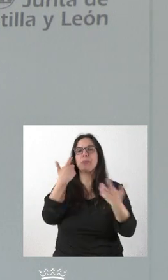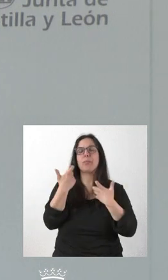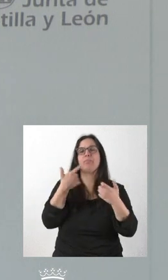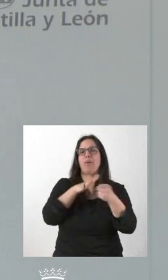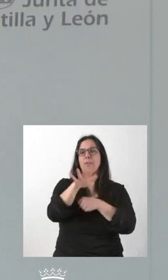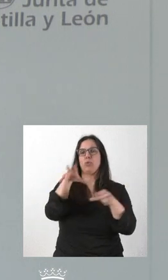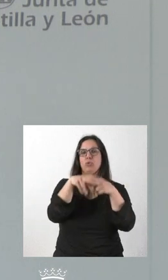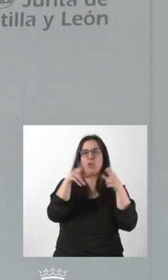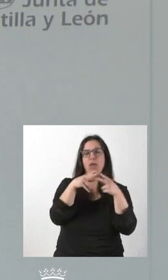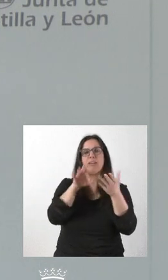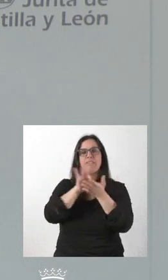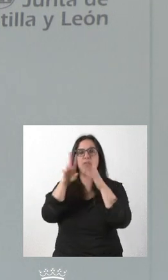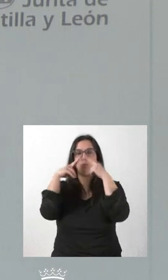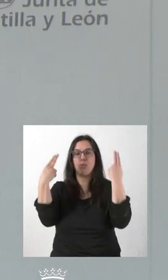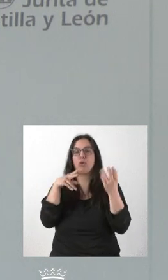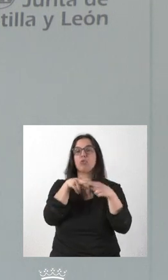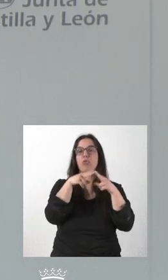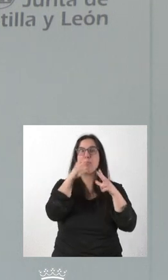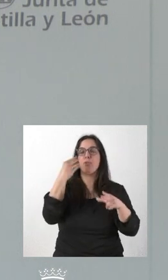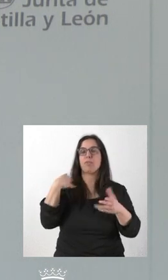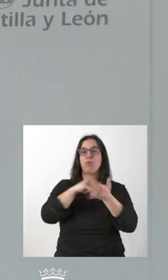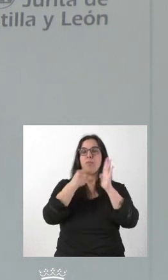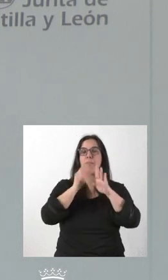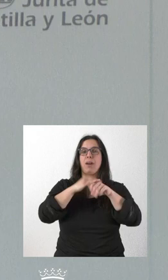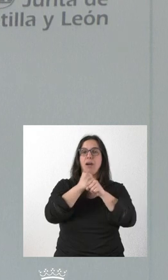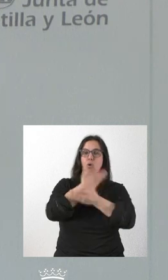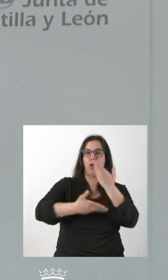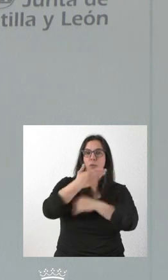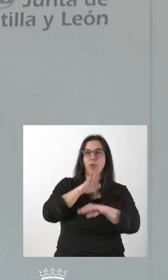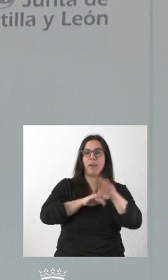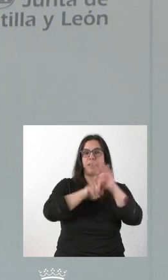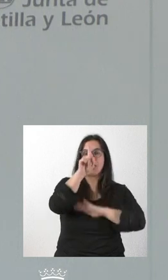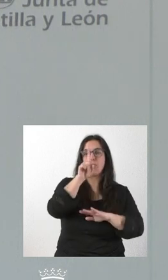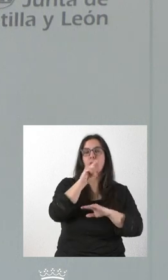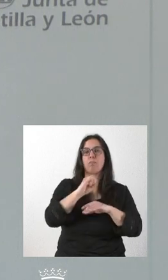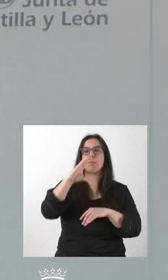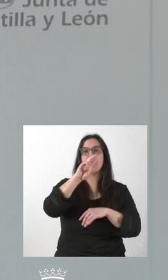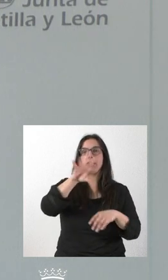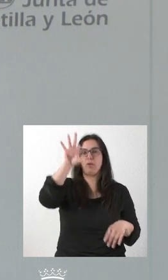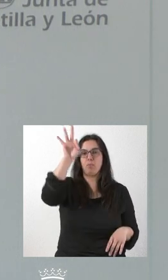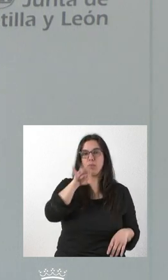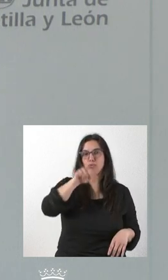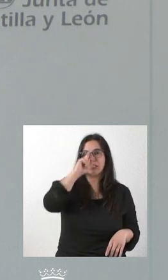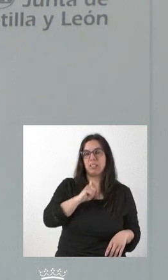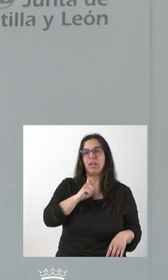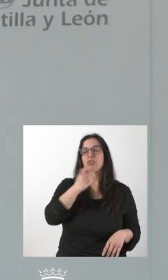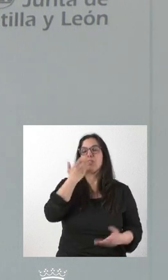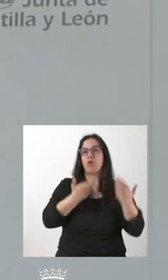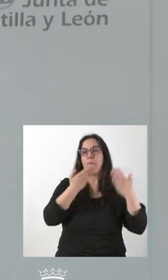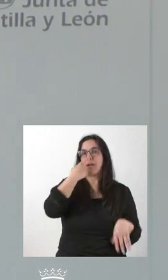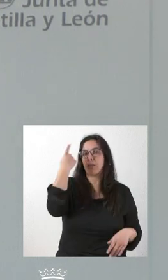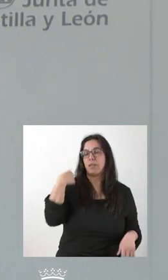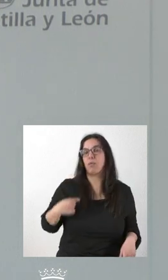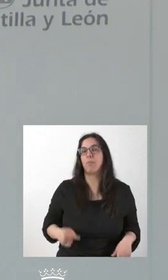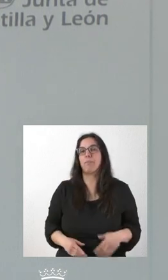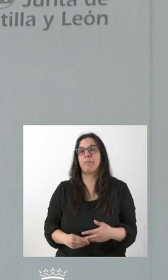y de servicios públicos, social por el plan director de cooperación al desarrollo, con un crecimiento del 25% este año respecto de la anualidad